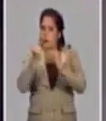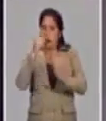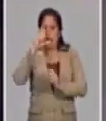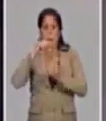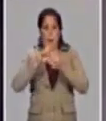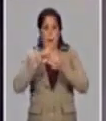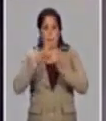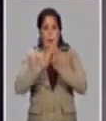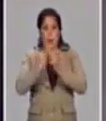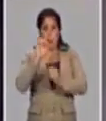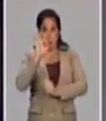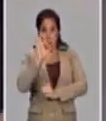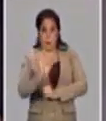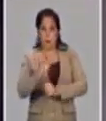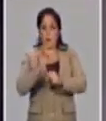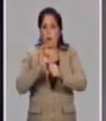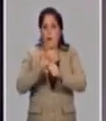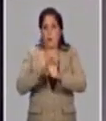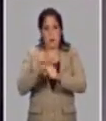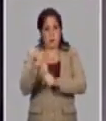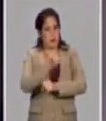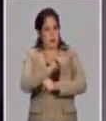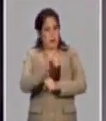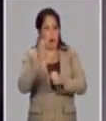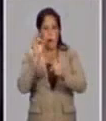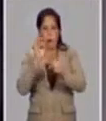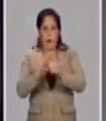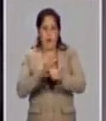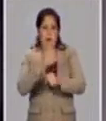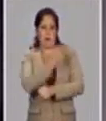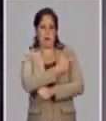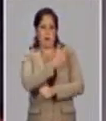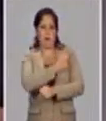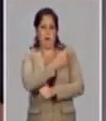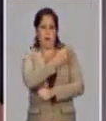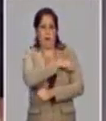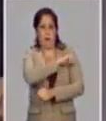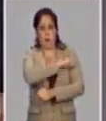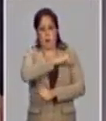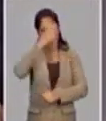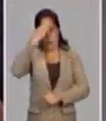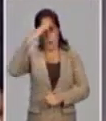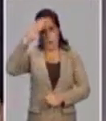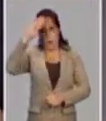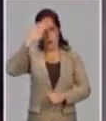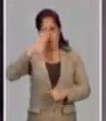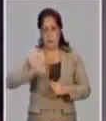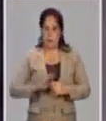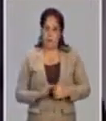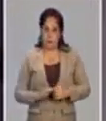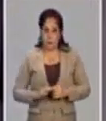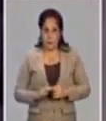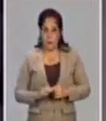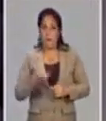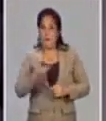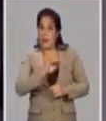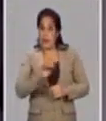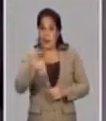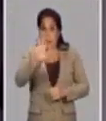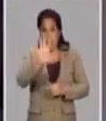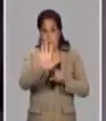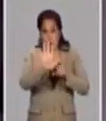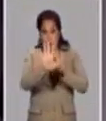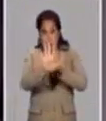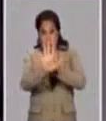autorización de la Agencia Regulatoria para iniciar igualmente ensayos clínicos fase 3. De hecho, ya